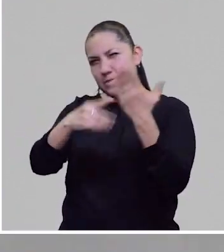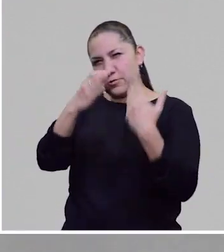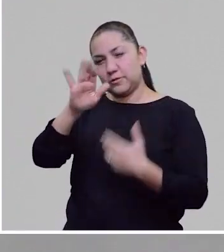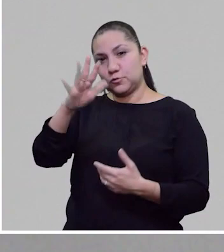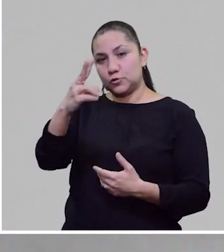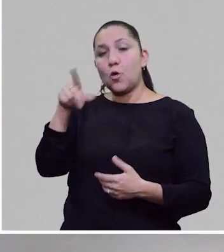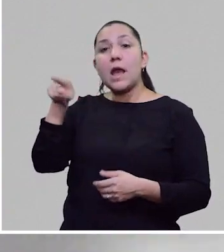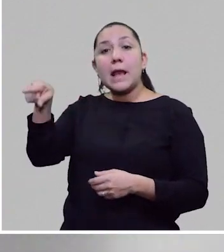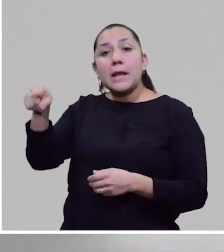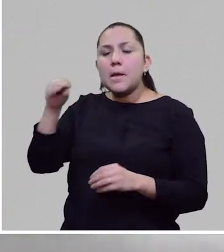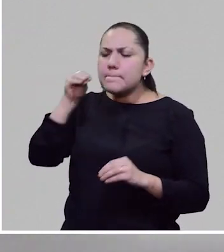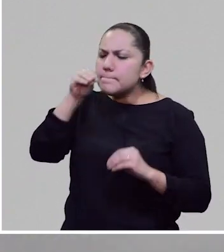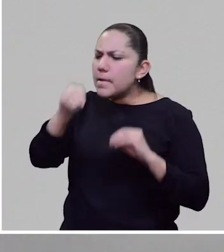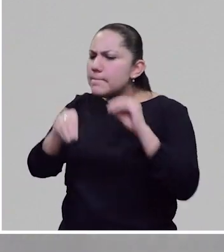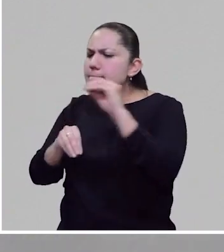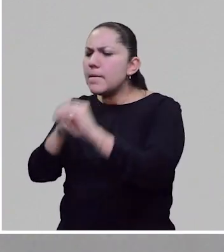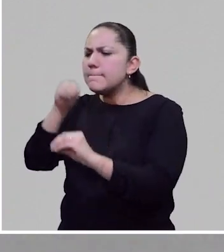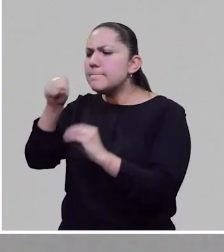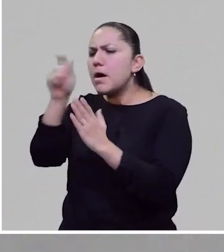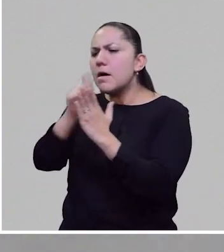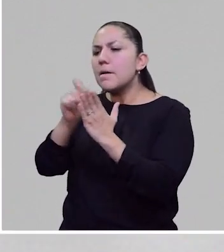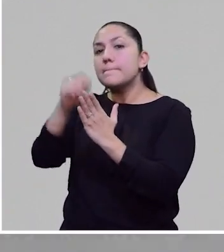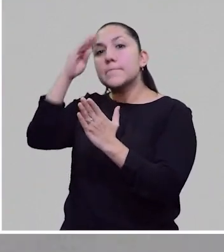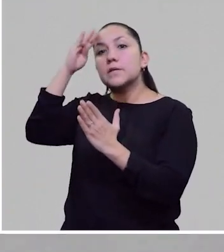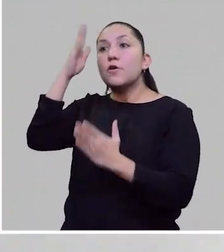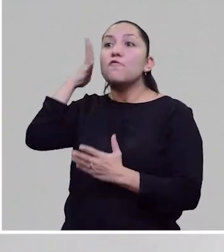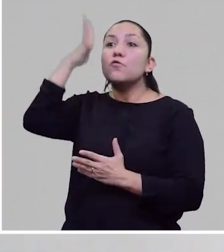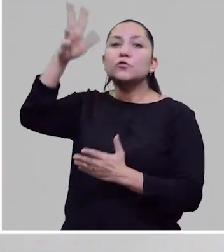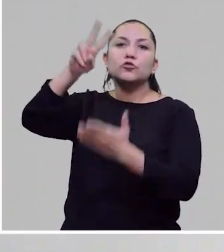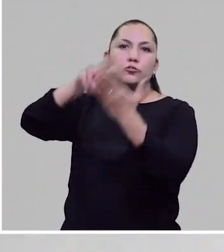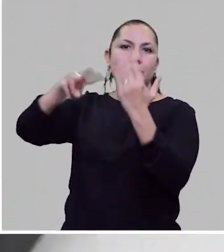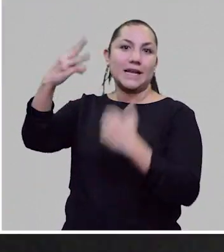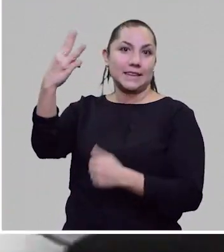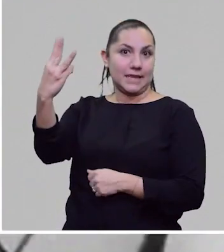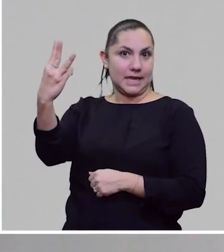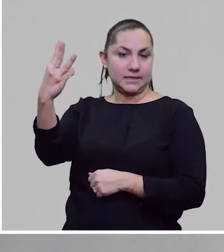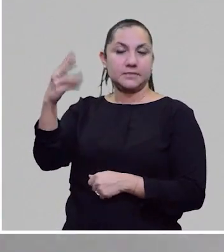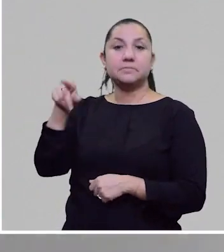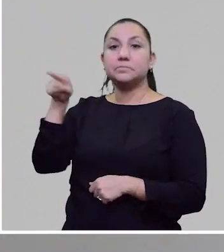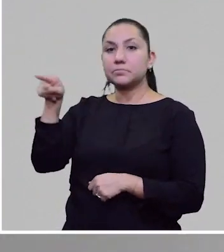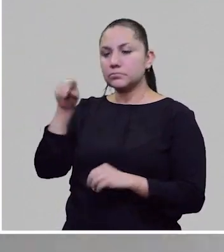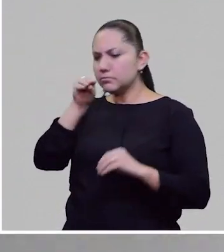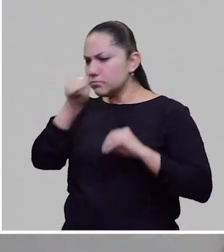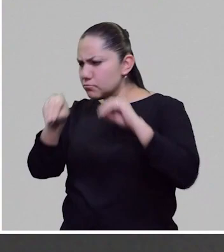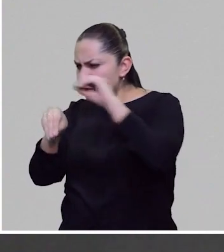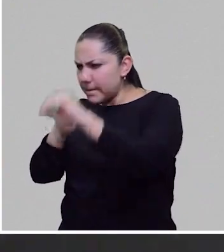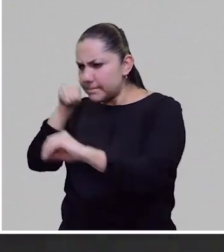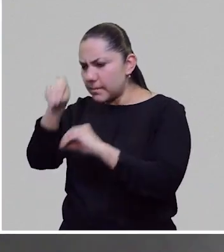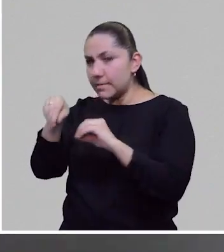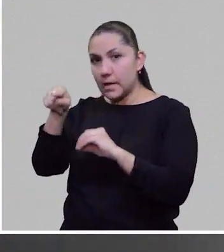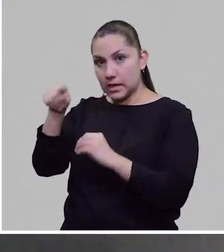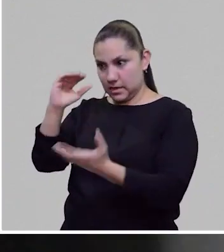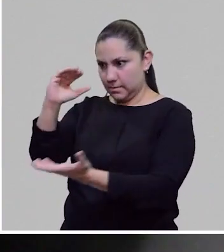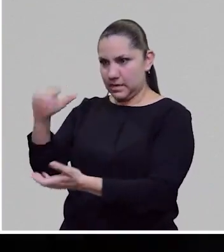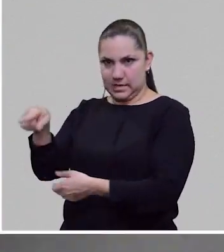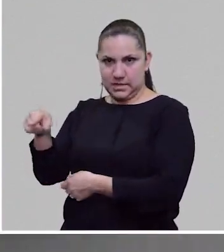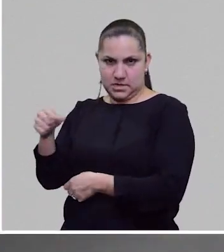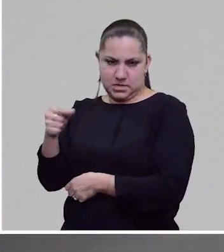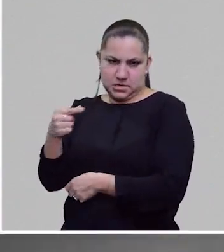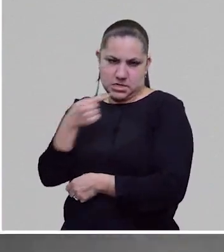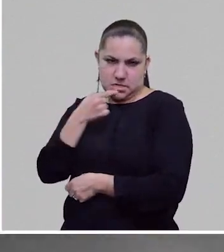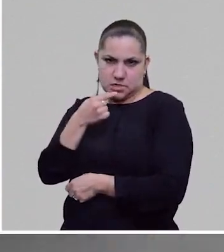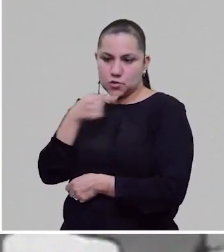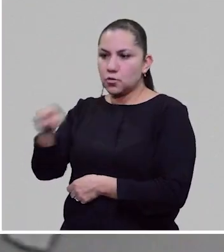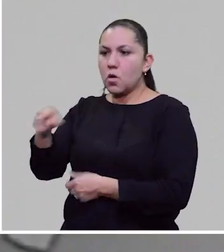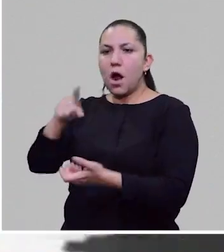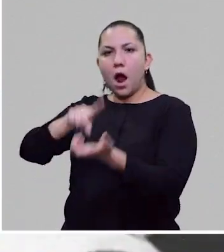Boy, la historia está planteada en el futuro, en 2003, y su niño, Tobio, si no me equivoco, muere en